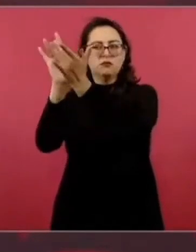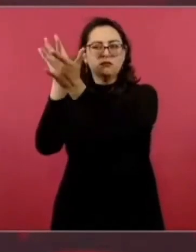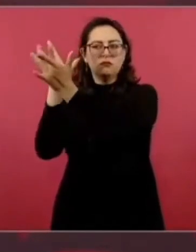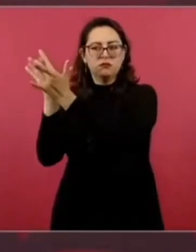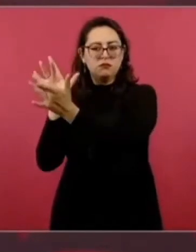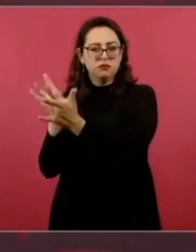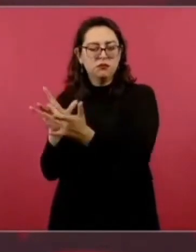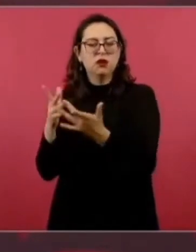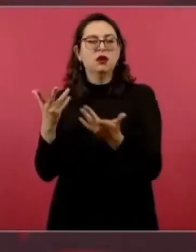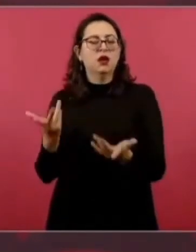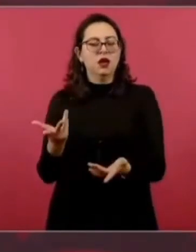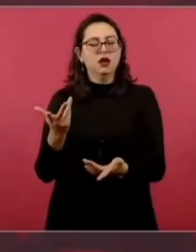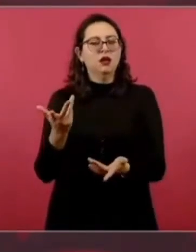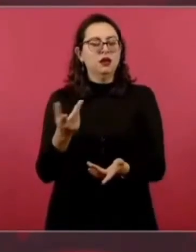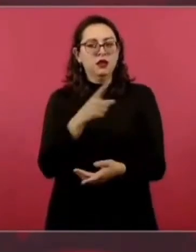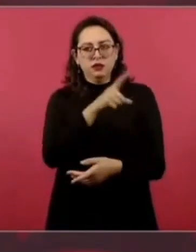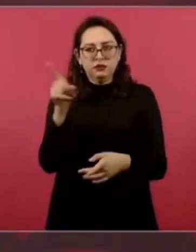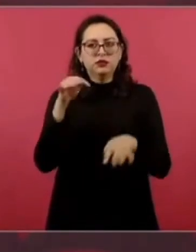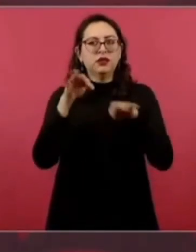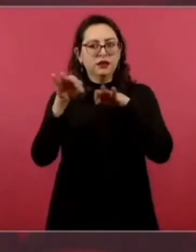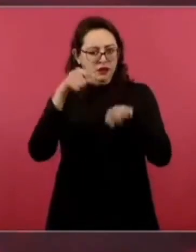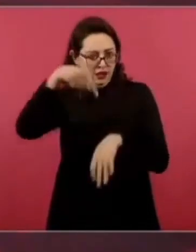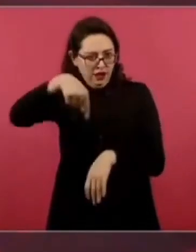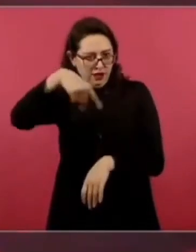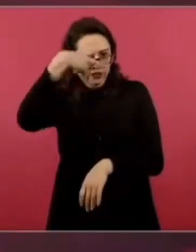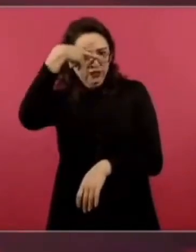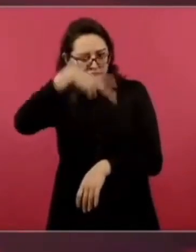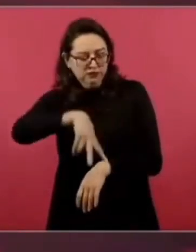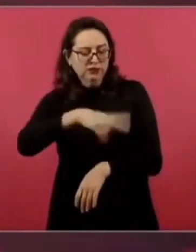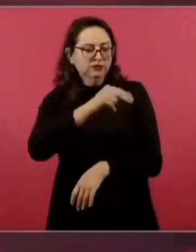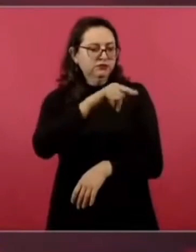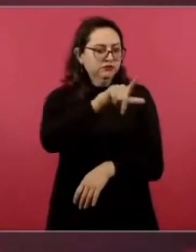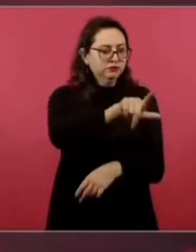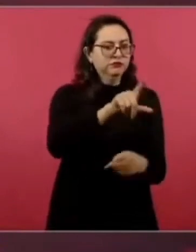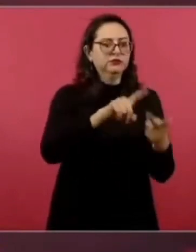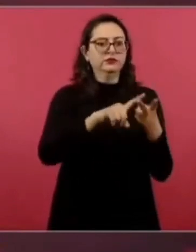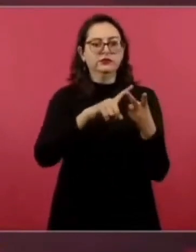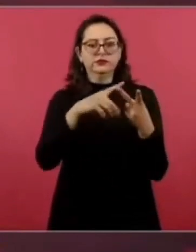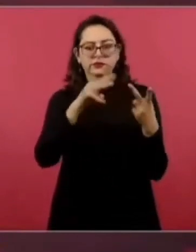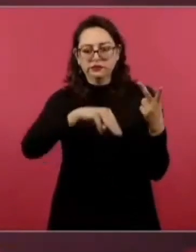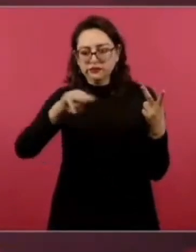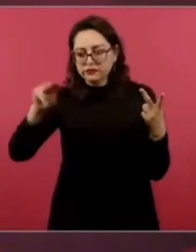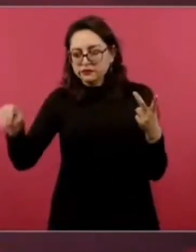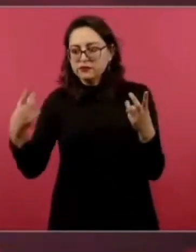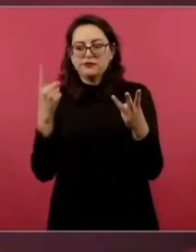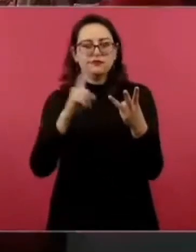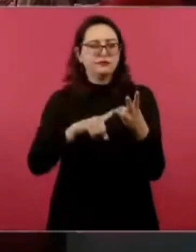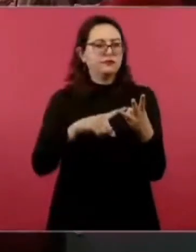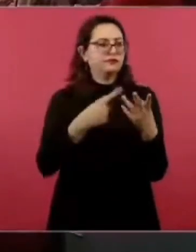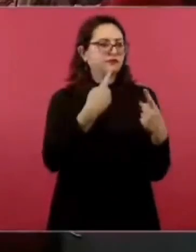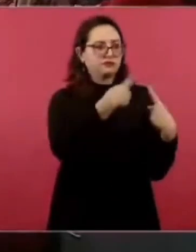en Nuevo León, en Lázaro Cárdenas, grandes empresas